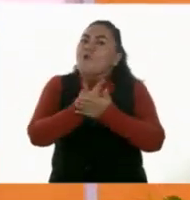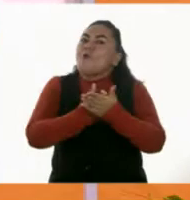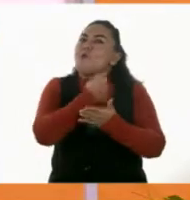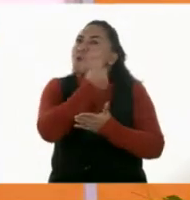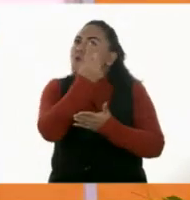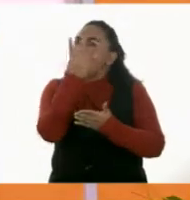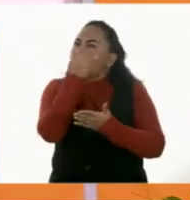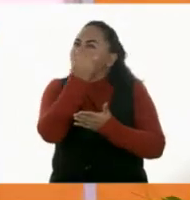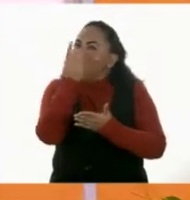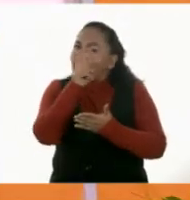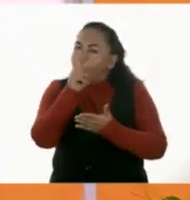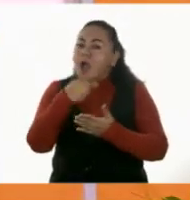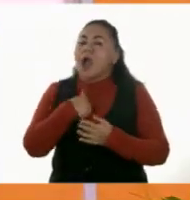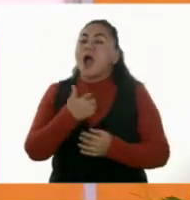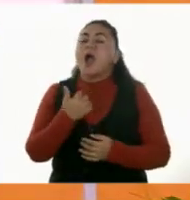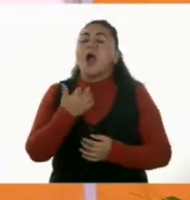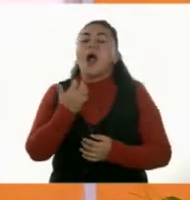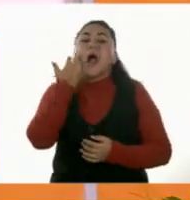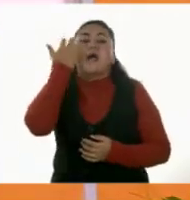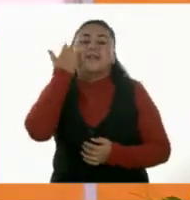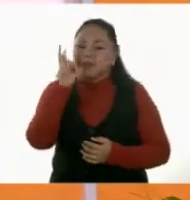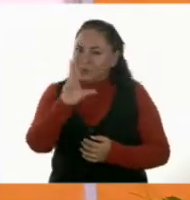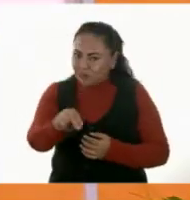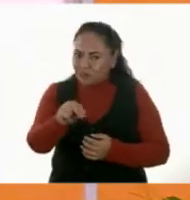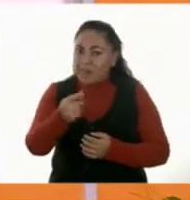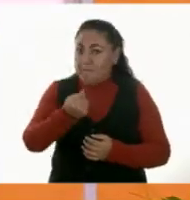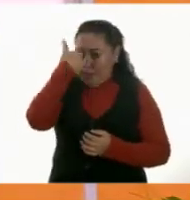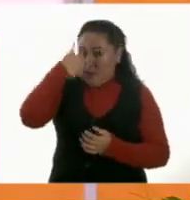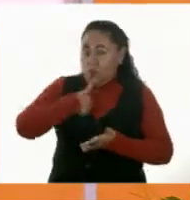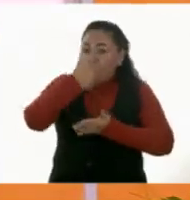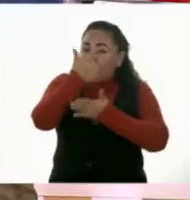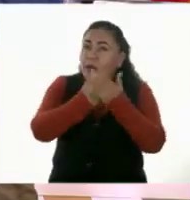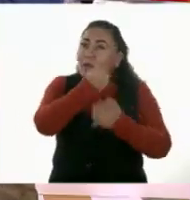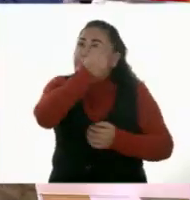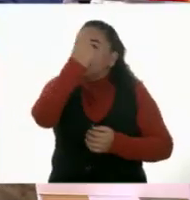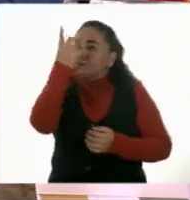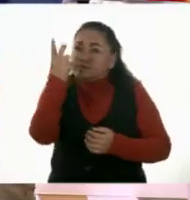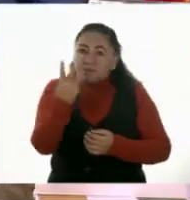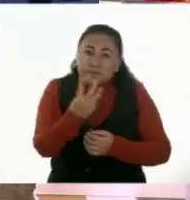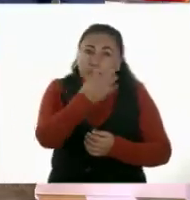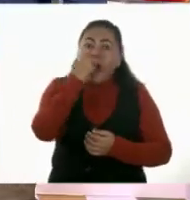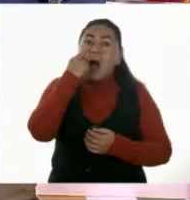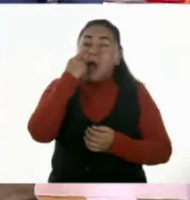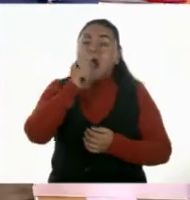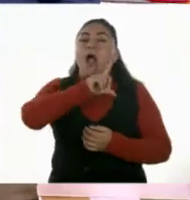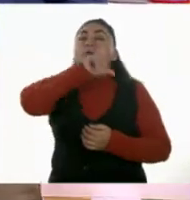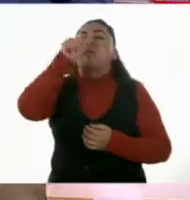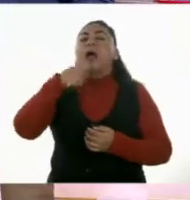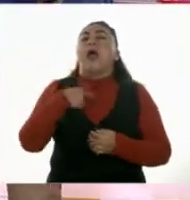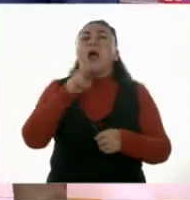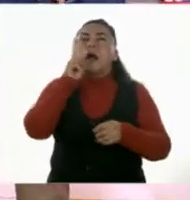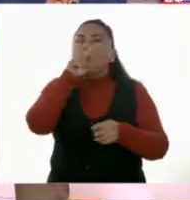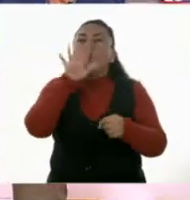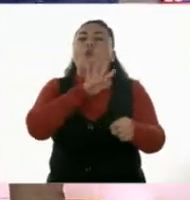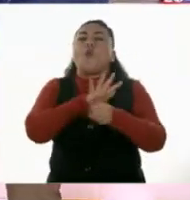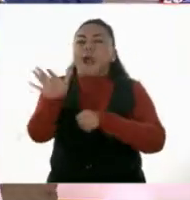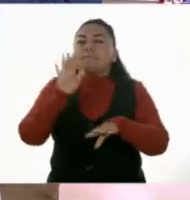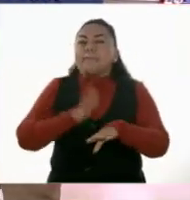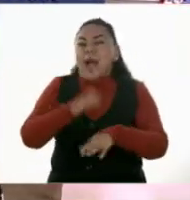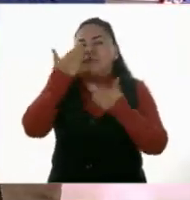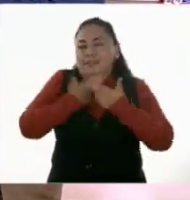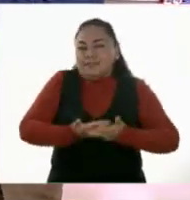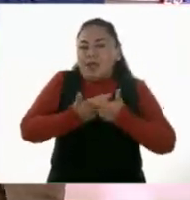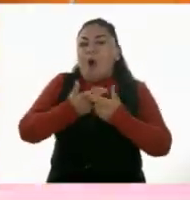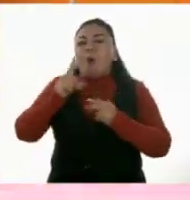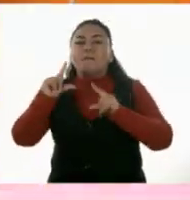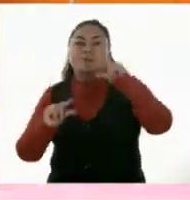dar un número al azar. Primero lo voy a contar y después te voy a decir cuál de los grupos tiene más estrellas que el